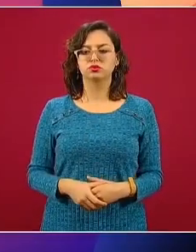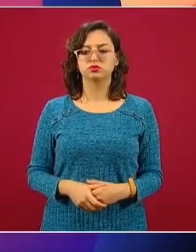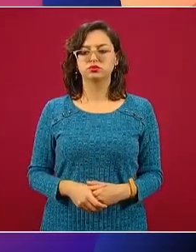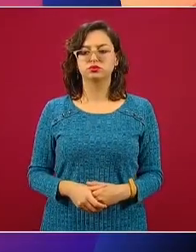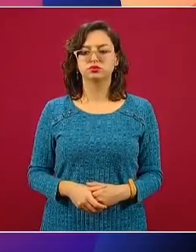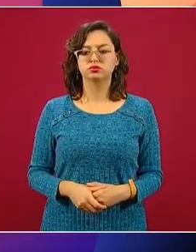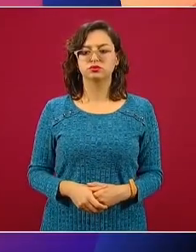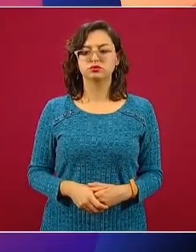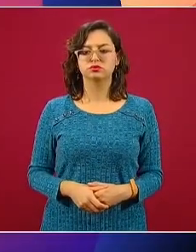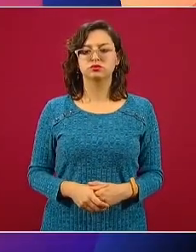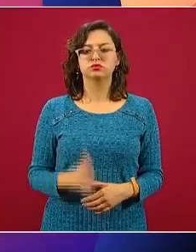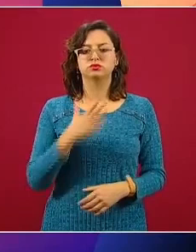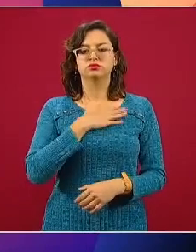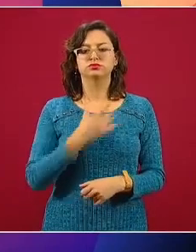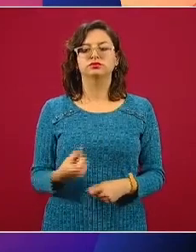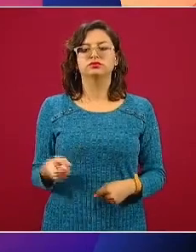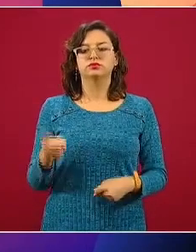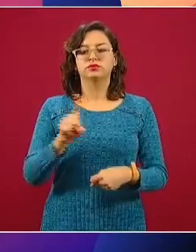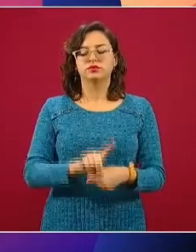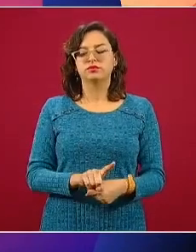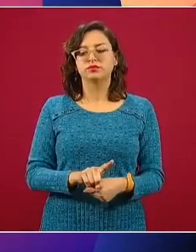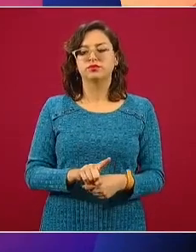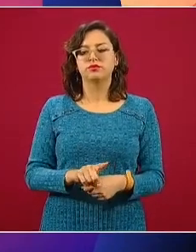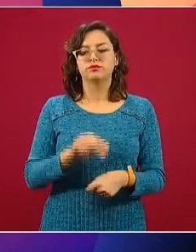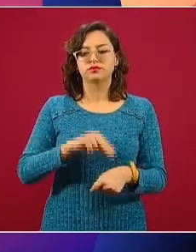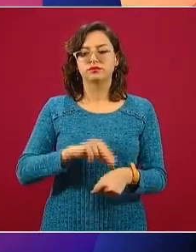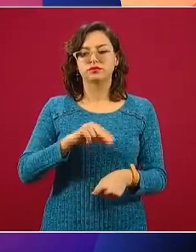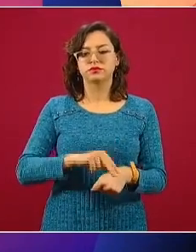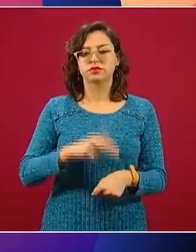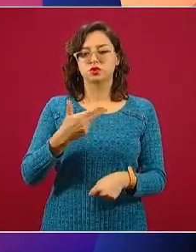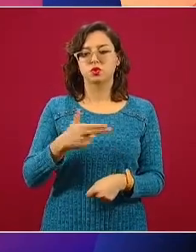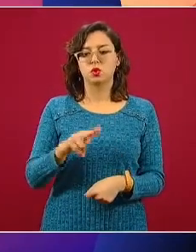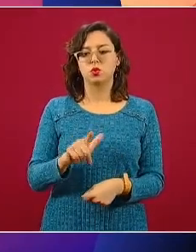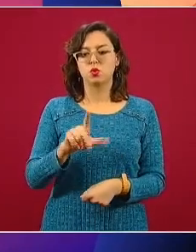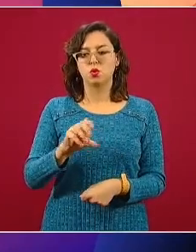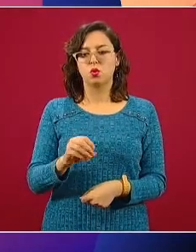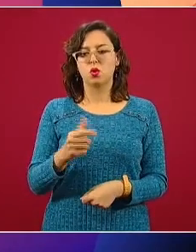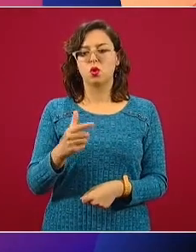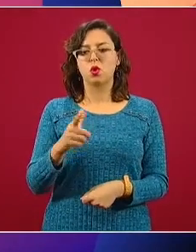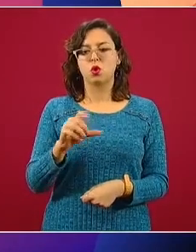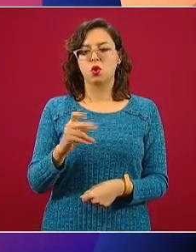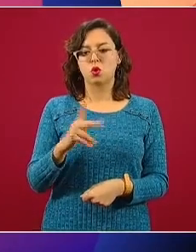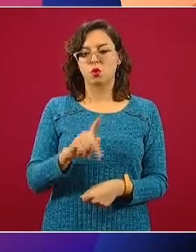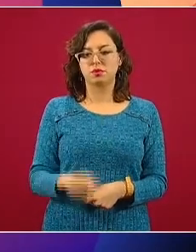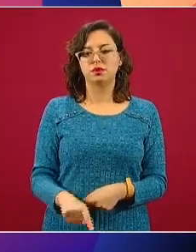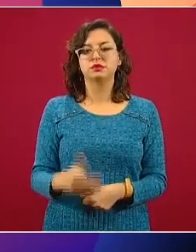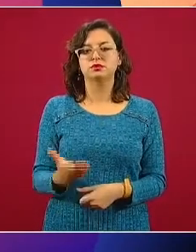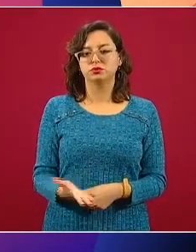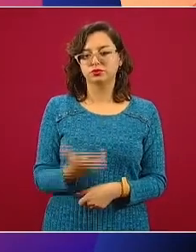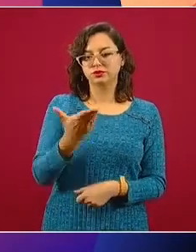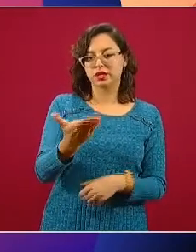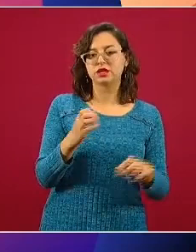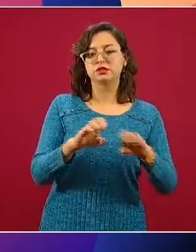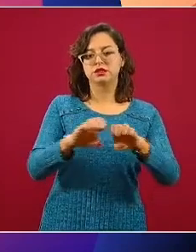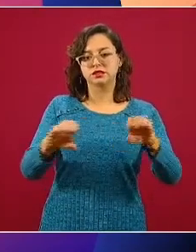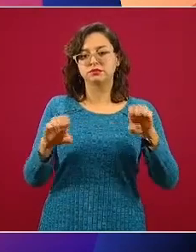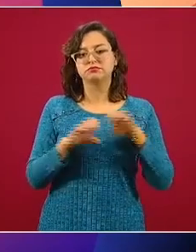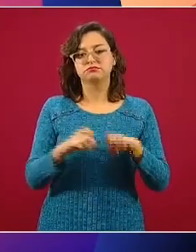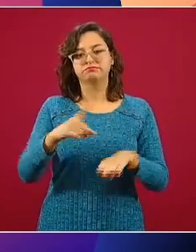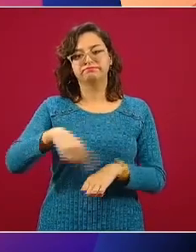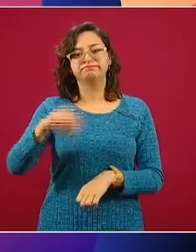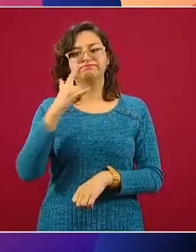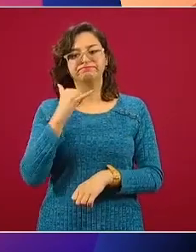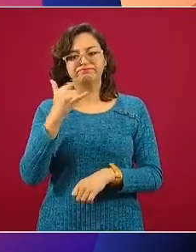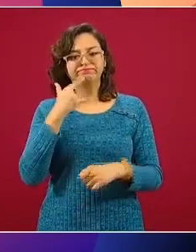Buenos días, doctor Hugo López-Gatell. Agradezco a su equipo y a usted el esfuerzo de realizar este